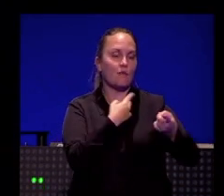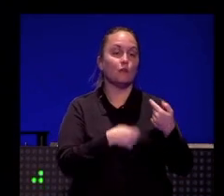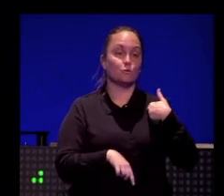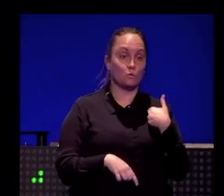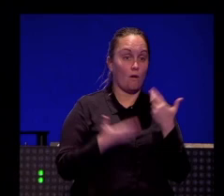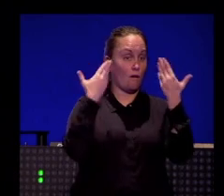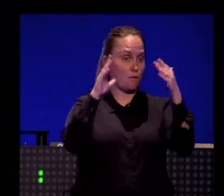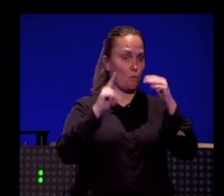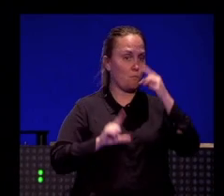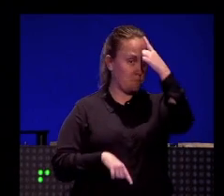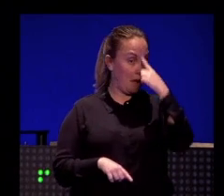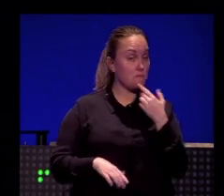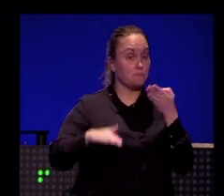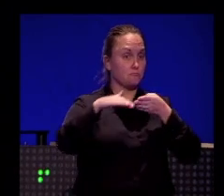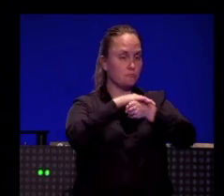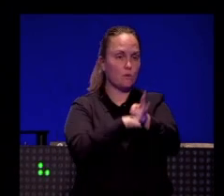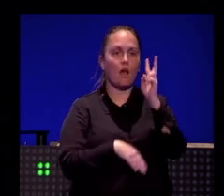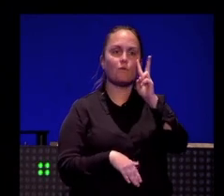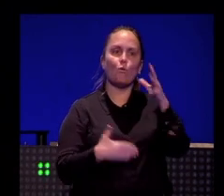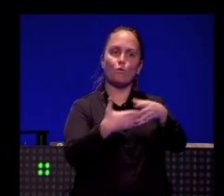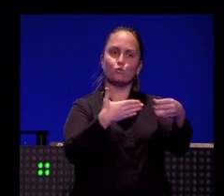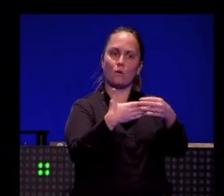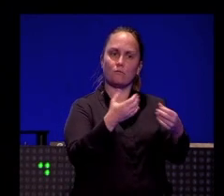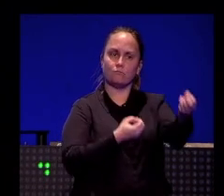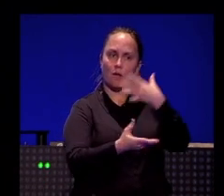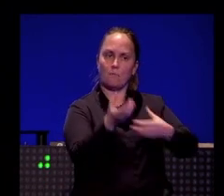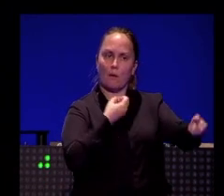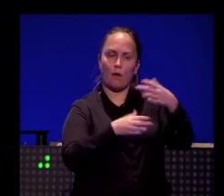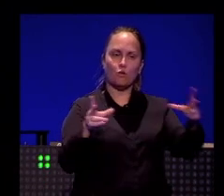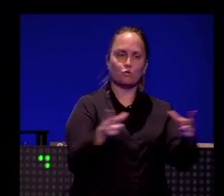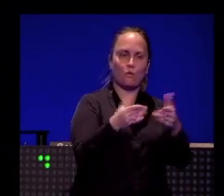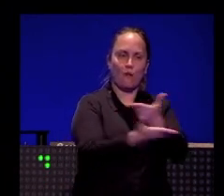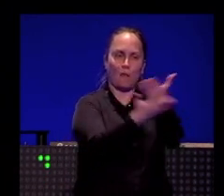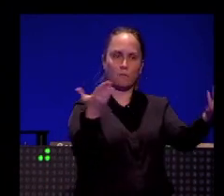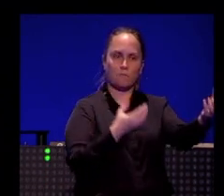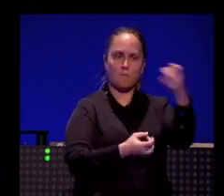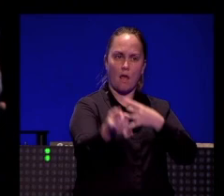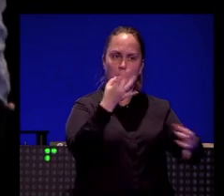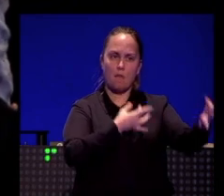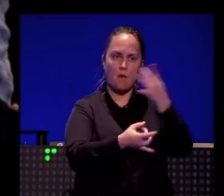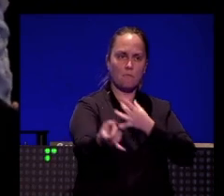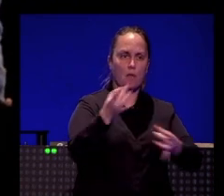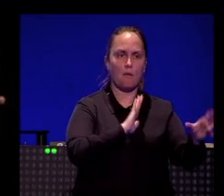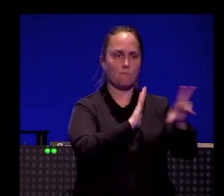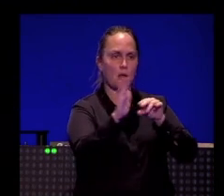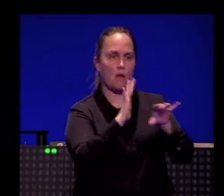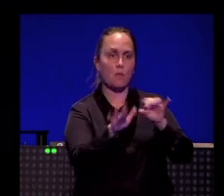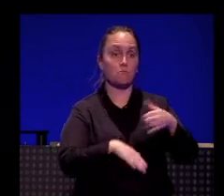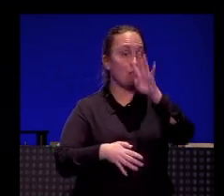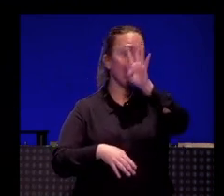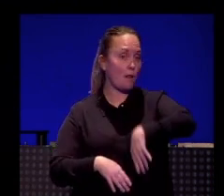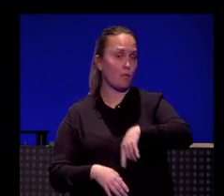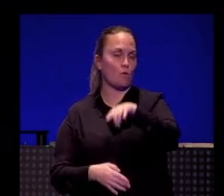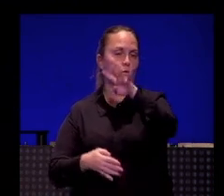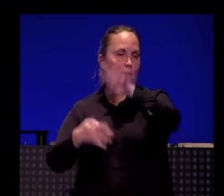la página de Facebook, por ejemplo, y son los usuarios, es la sociedad quien nos manda vídeos de Barcelona